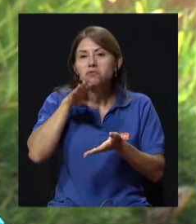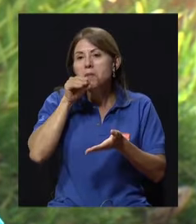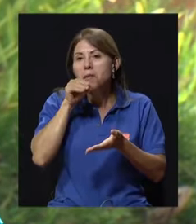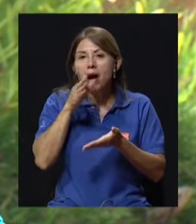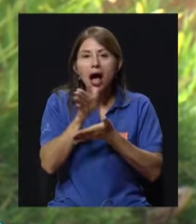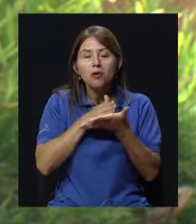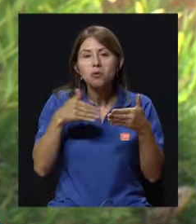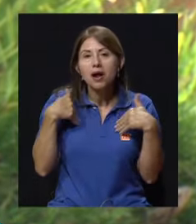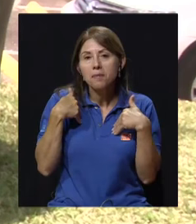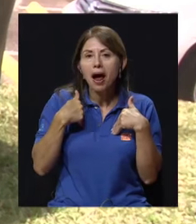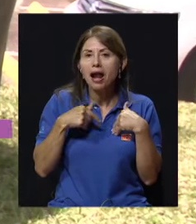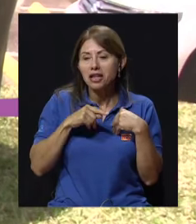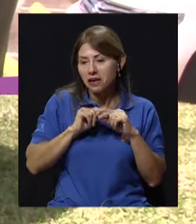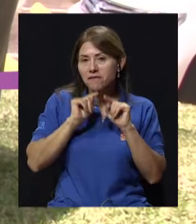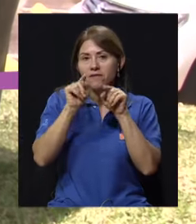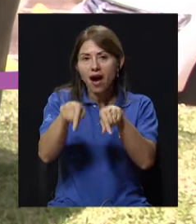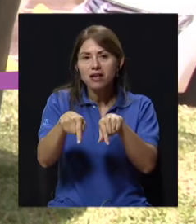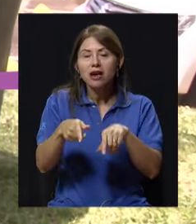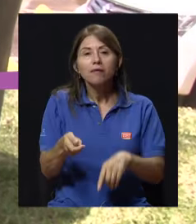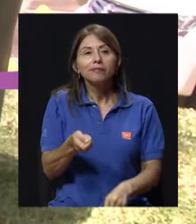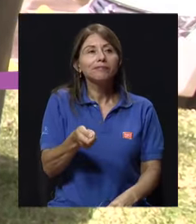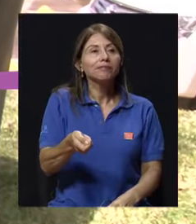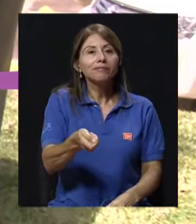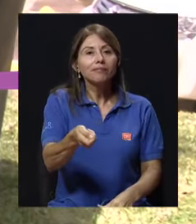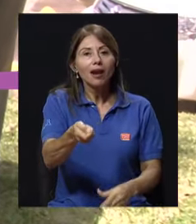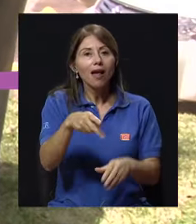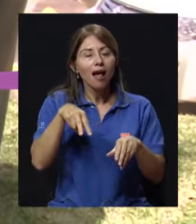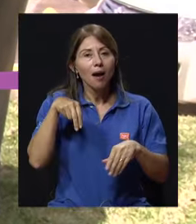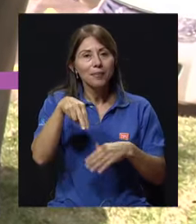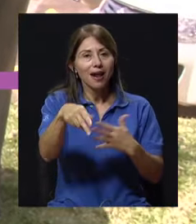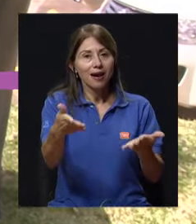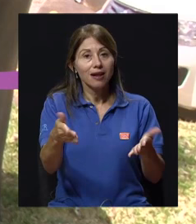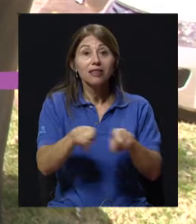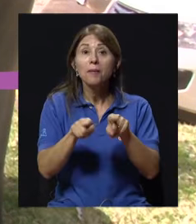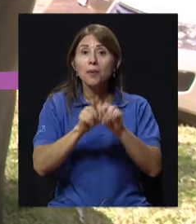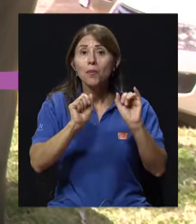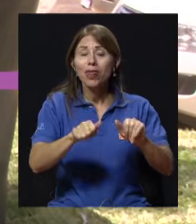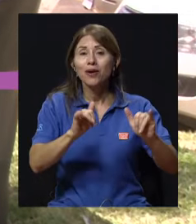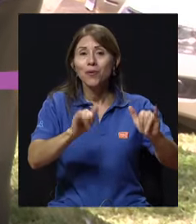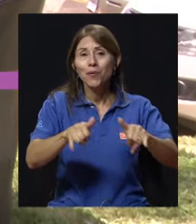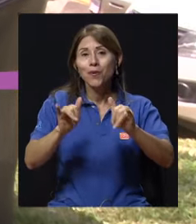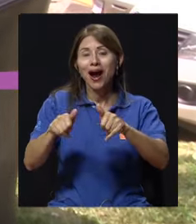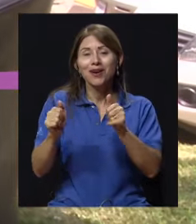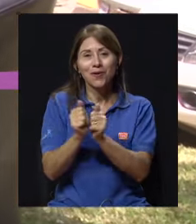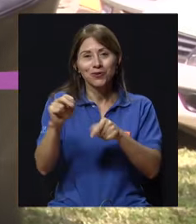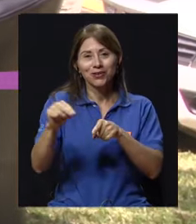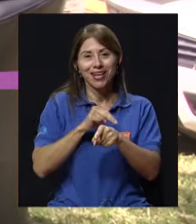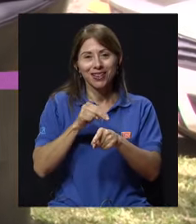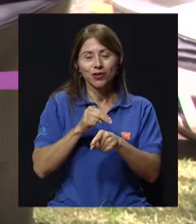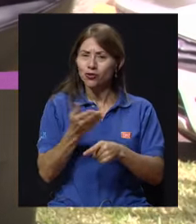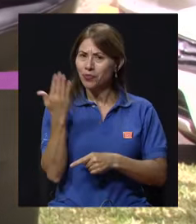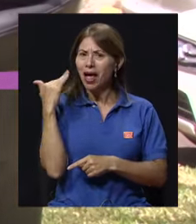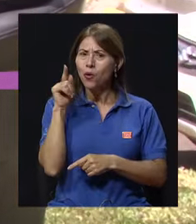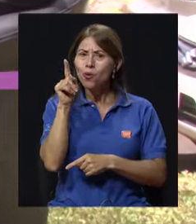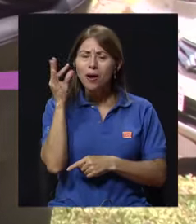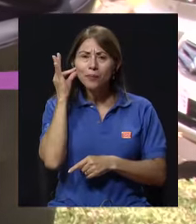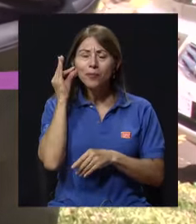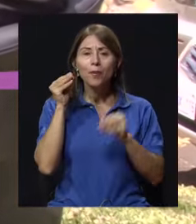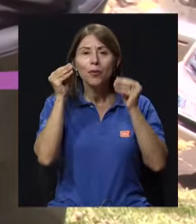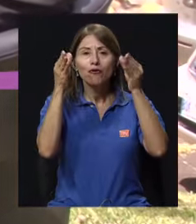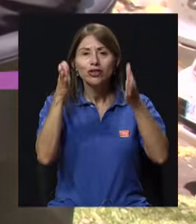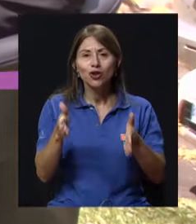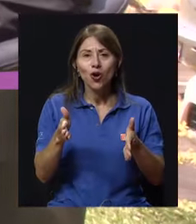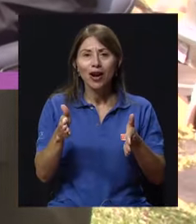salgan a caminar con la mascota. Pueden jugar, pueden jugar con los nietos y todo. Había una profesora